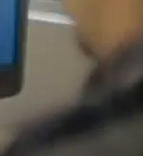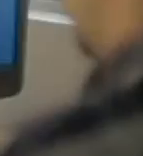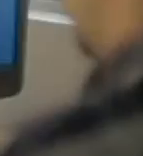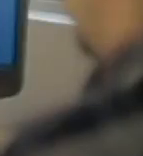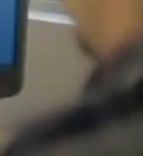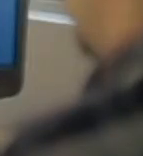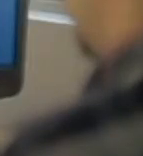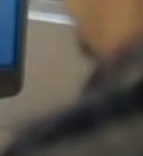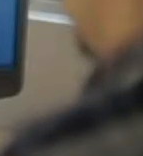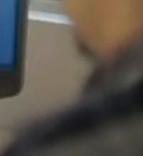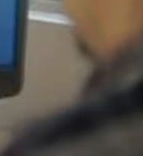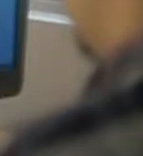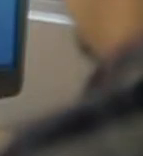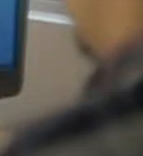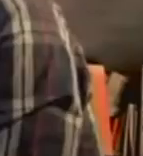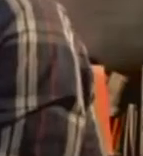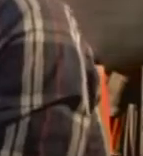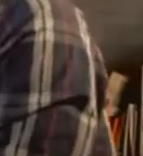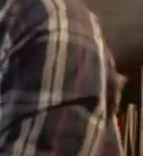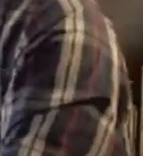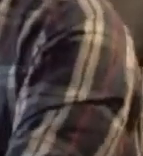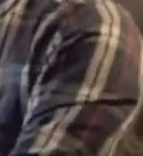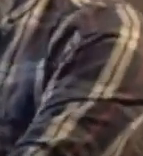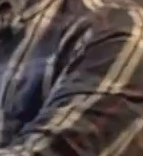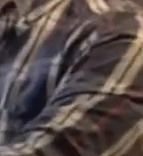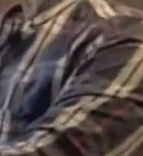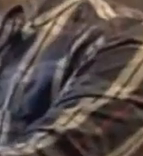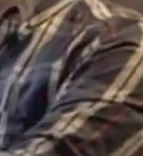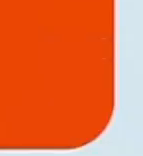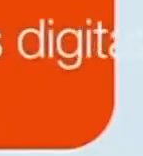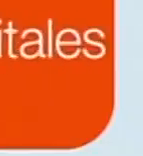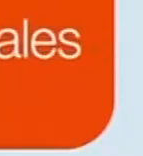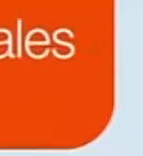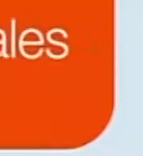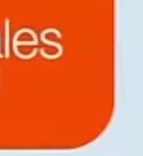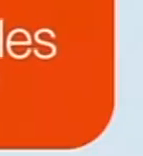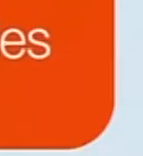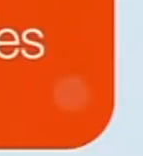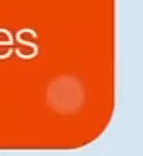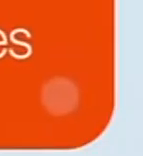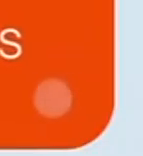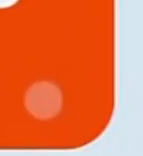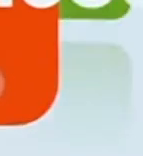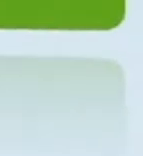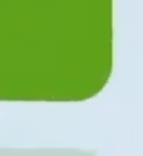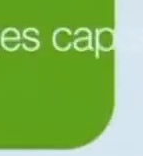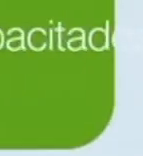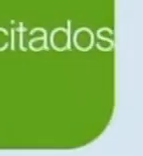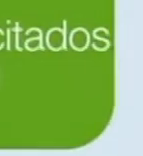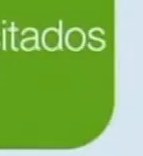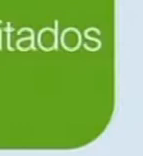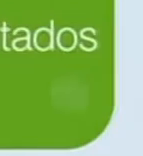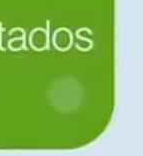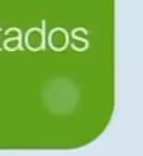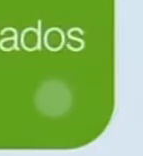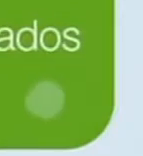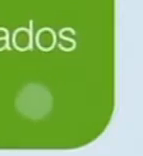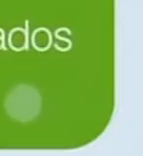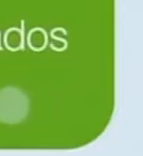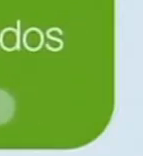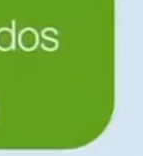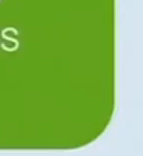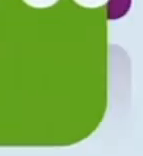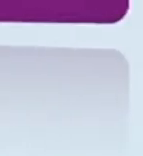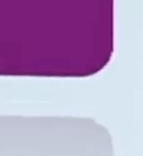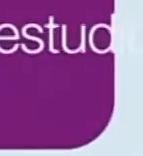Tita educación digital para todos 2050 aulas digitales 6700 docentes